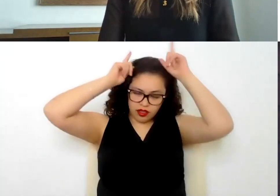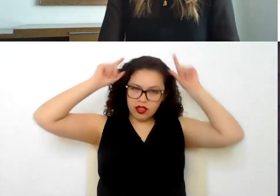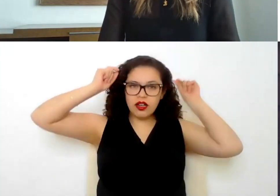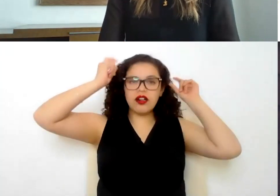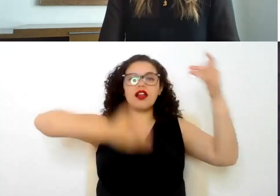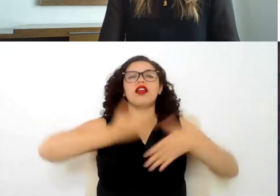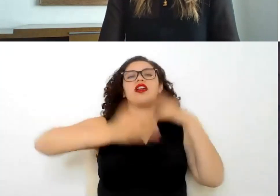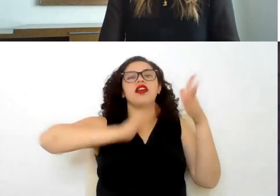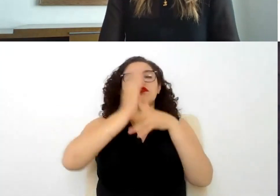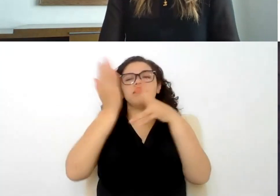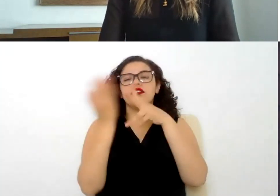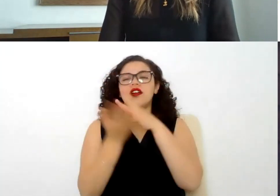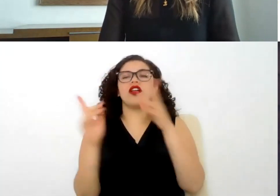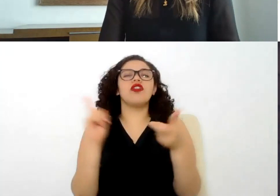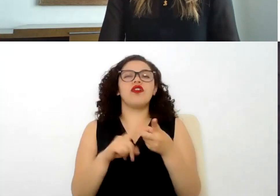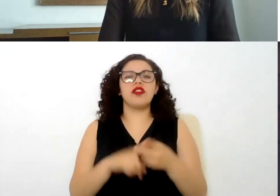trabajadores quedan?